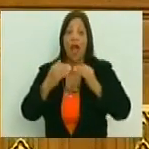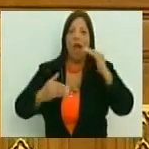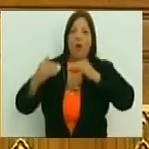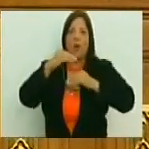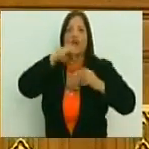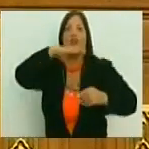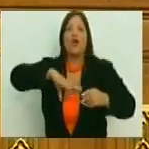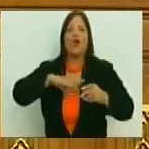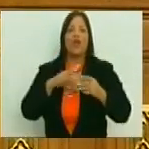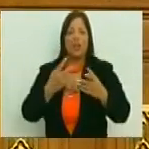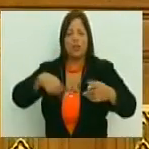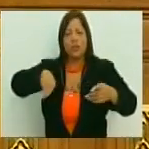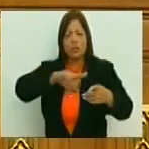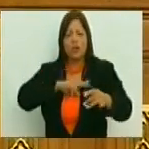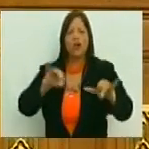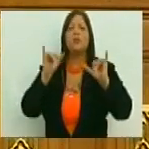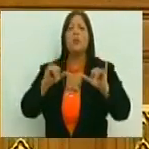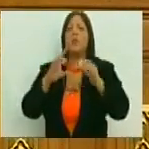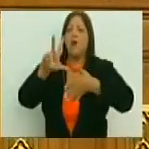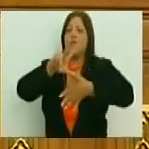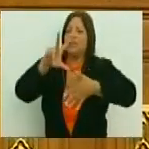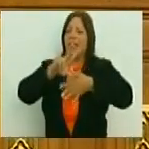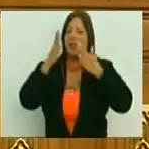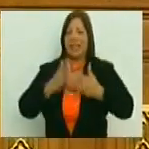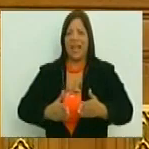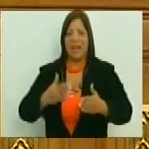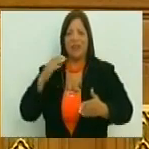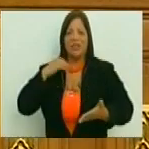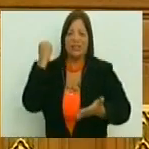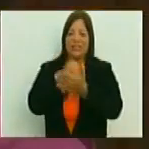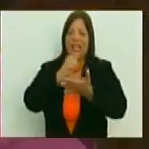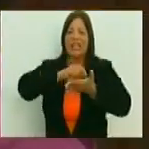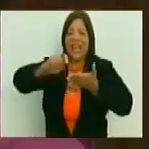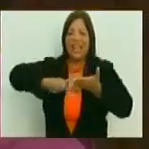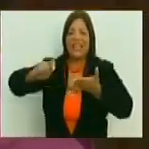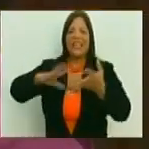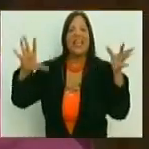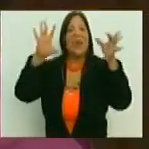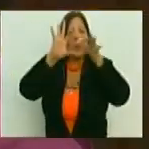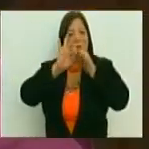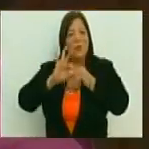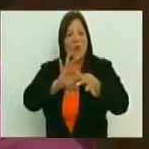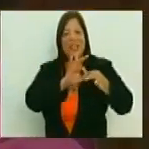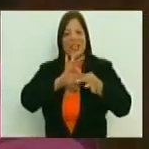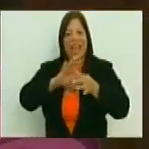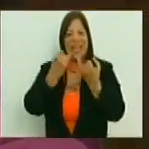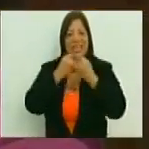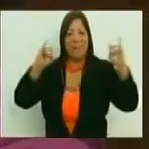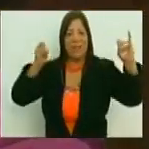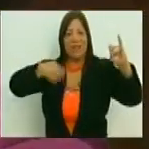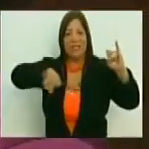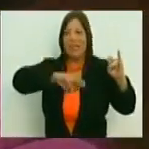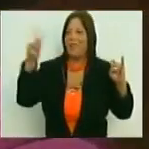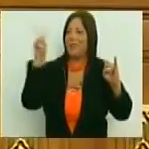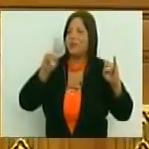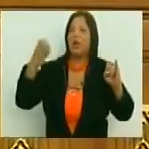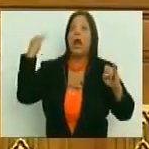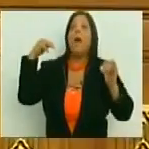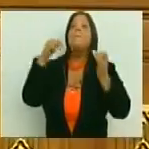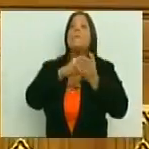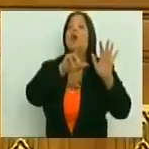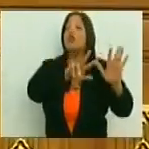histórico, somos nosotros los bicentenarios, de los que sellaron con organización y unidad, la independencia de Venezuela por allá en